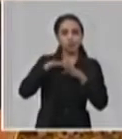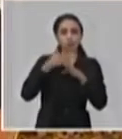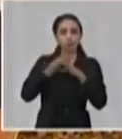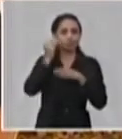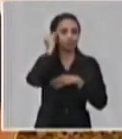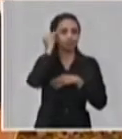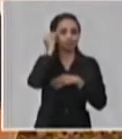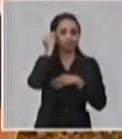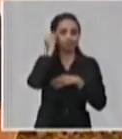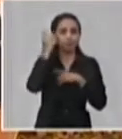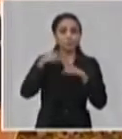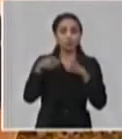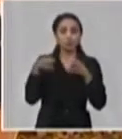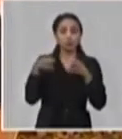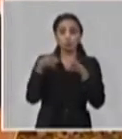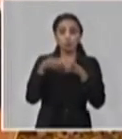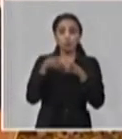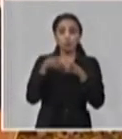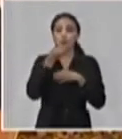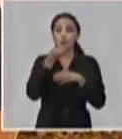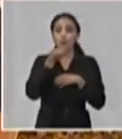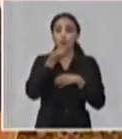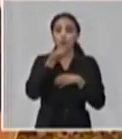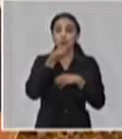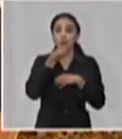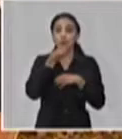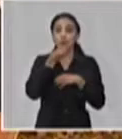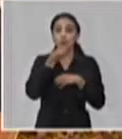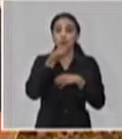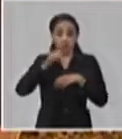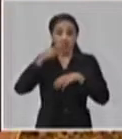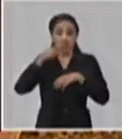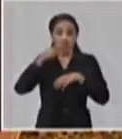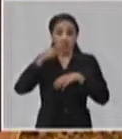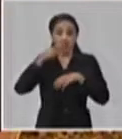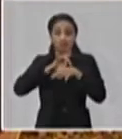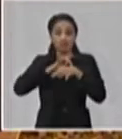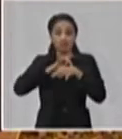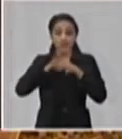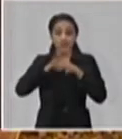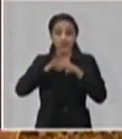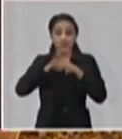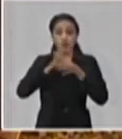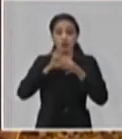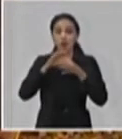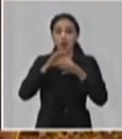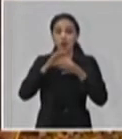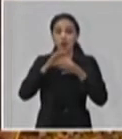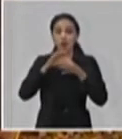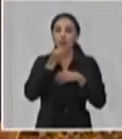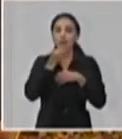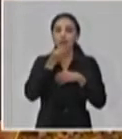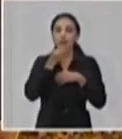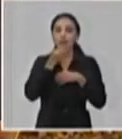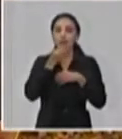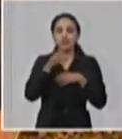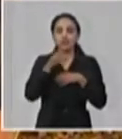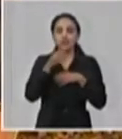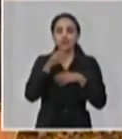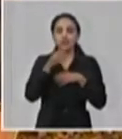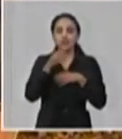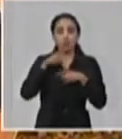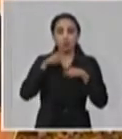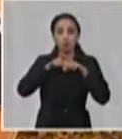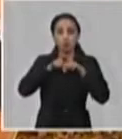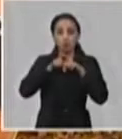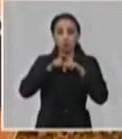también estos grupos nos van a permitir, ante la presencia de un caso grave, poder trasladarnos hacia allí y poder evaluarlo de conjunto con los